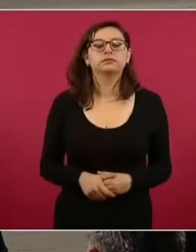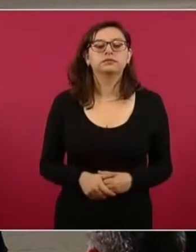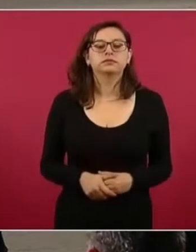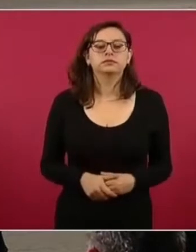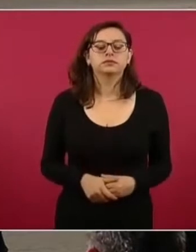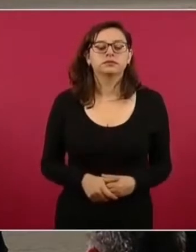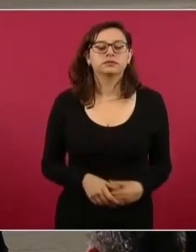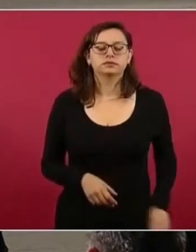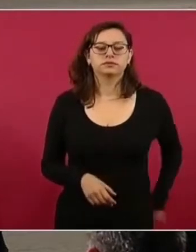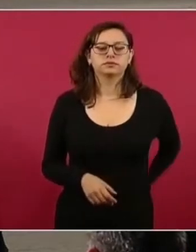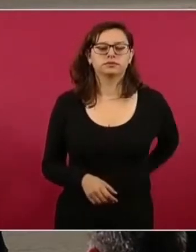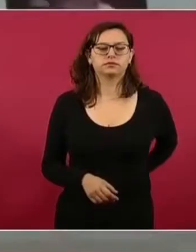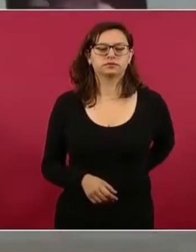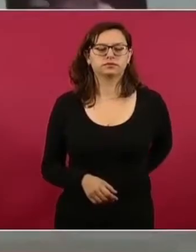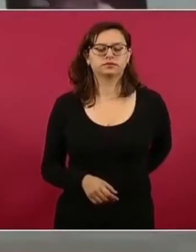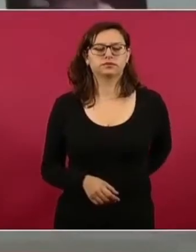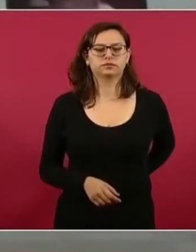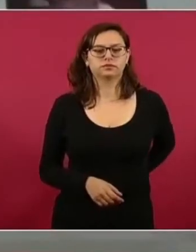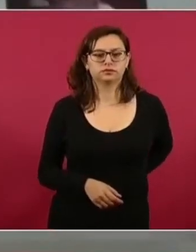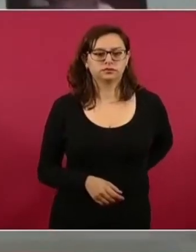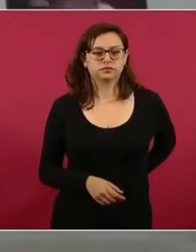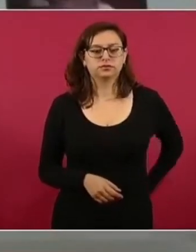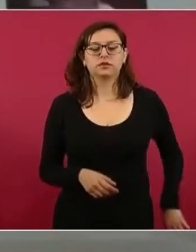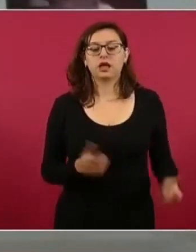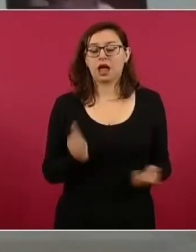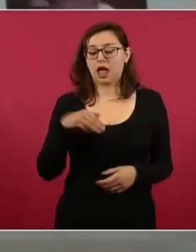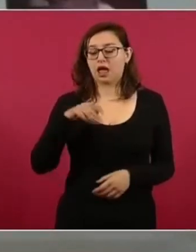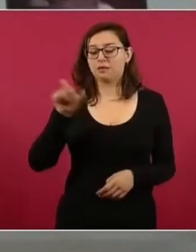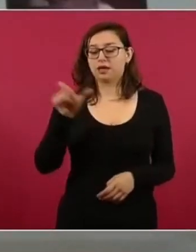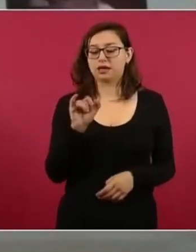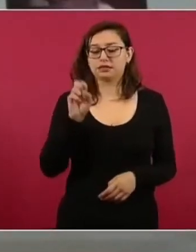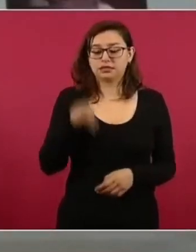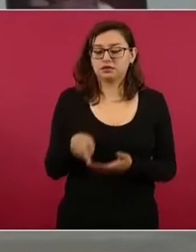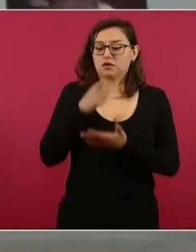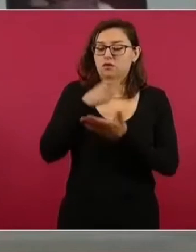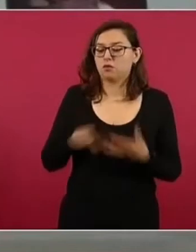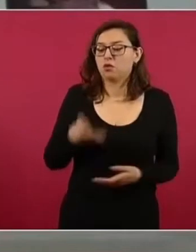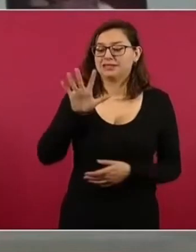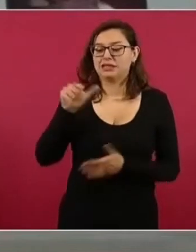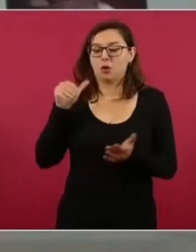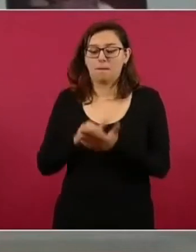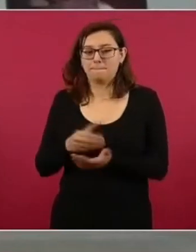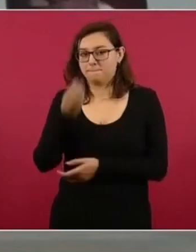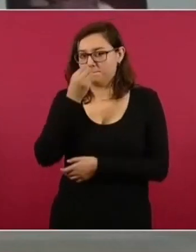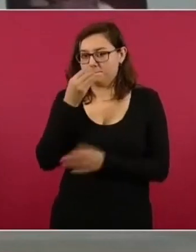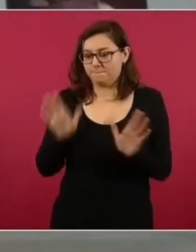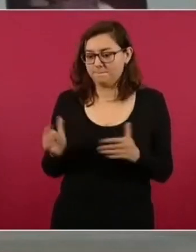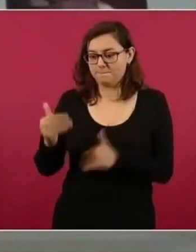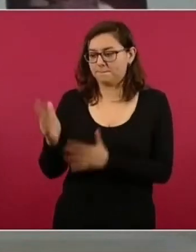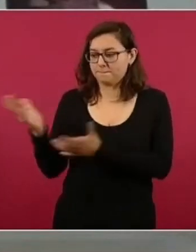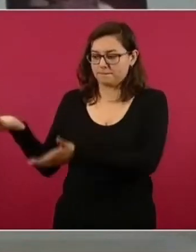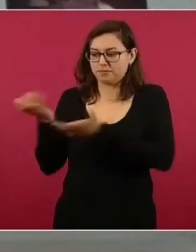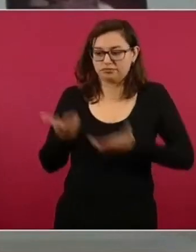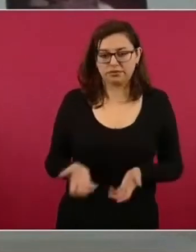obtenidas por Amexid estarán el día de hoy distribuyéndose a las diferentes